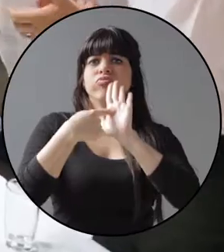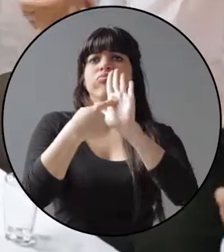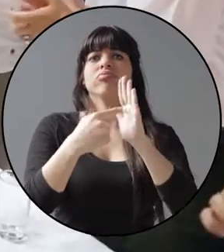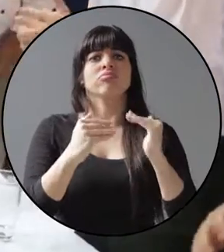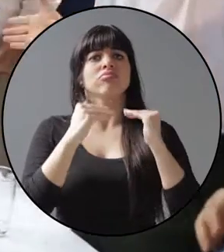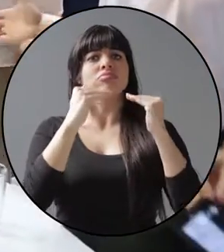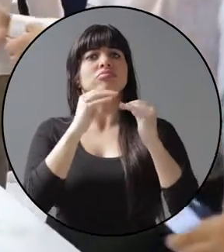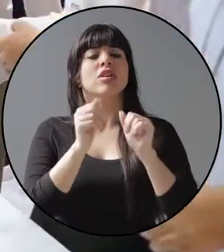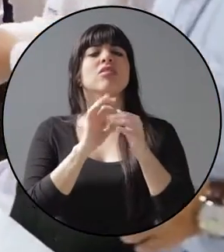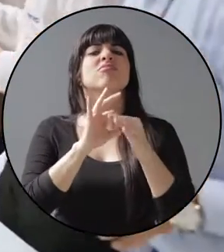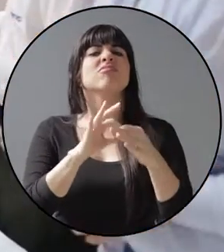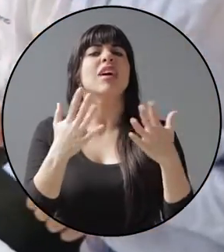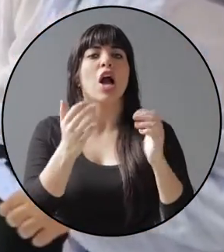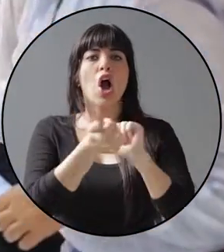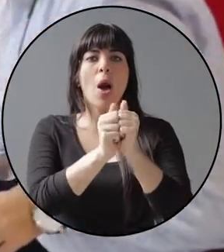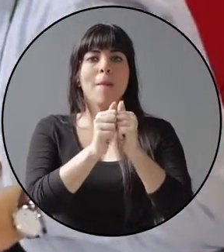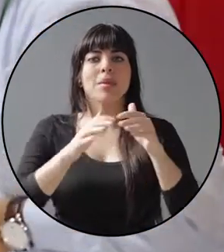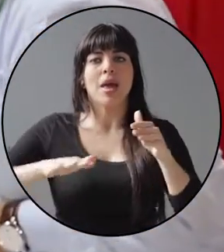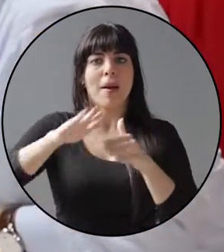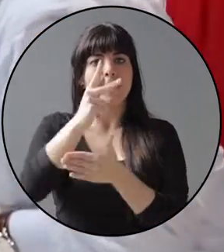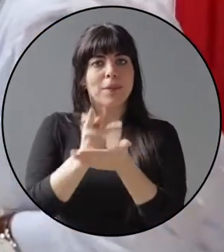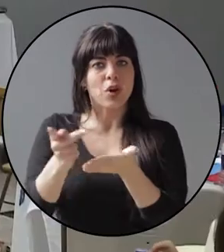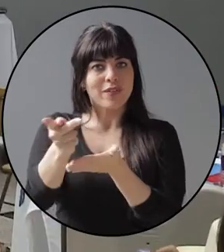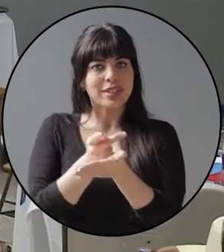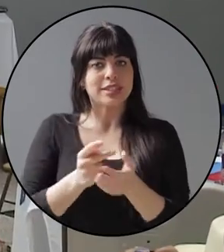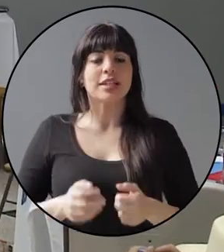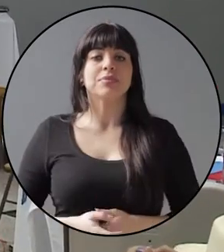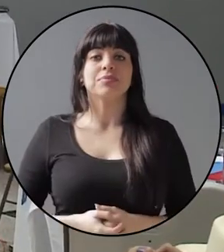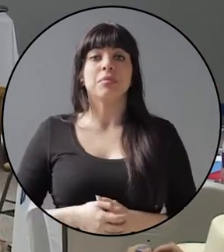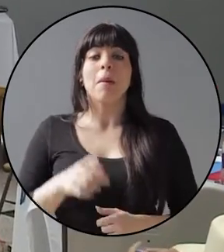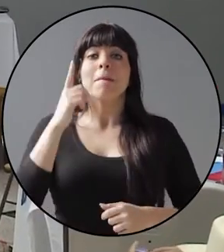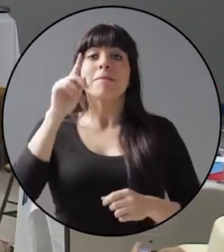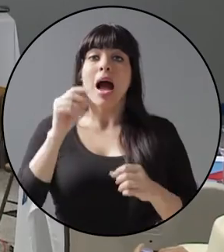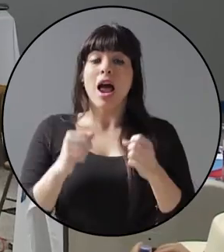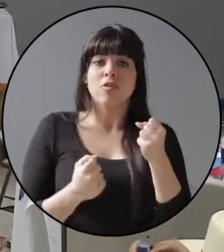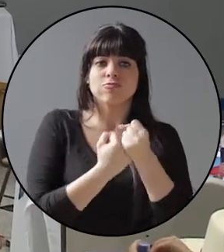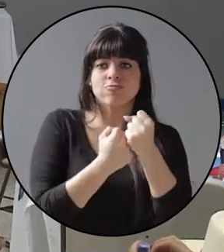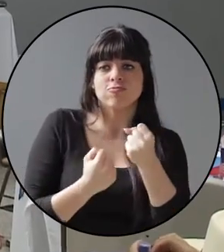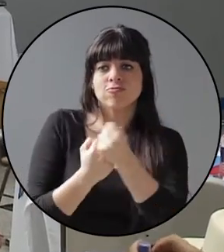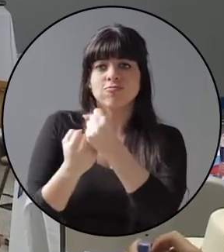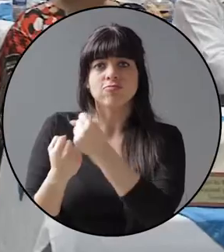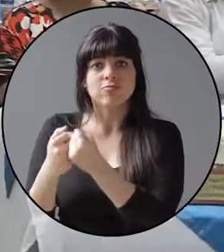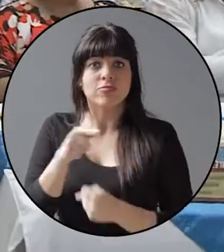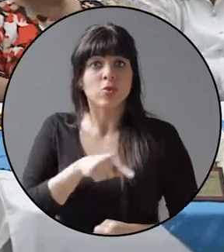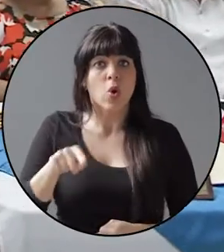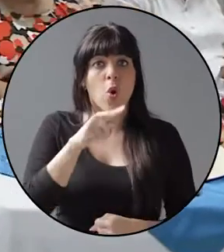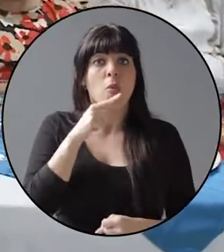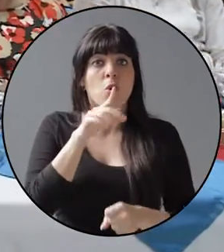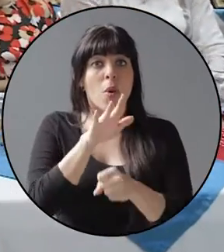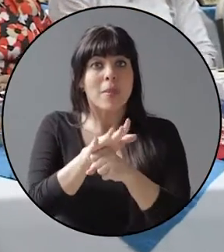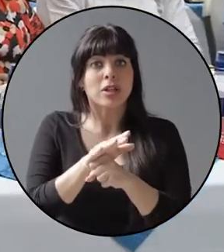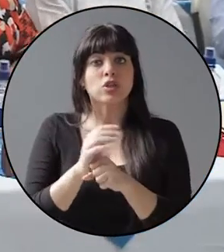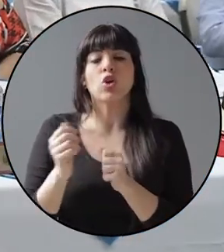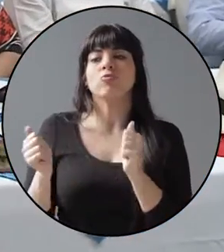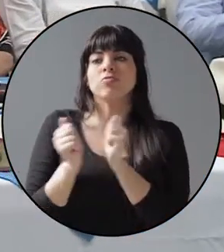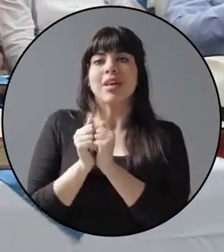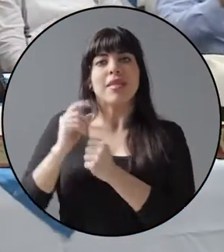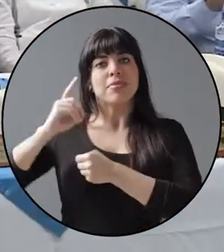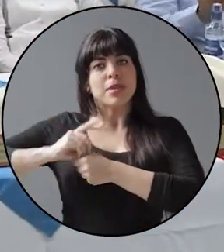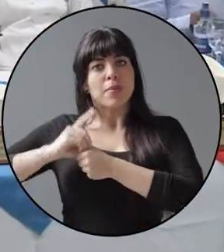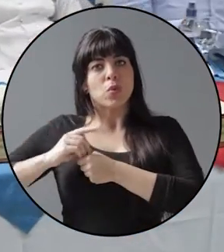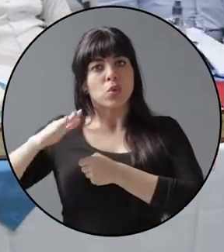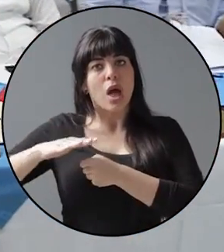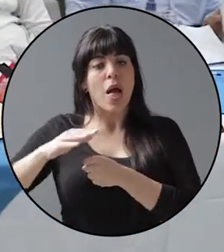la competitividad de toda la provincia. Para consolidar estos compromisos, creamos junto a diputadas,